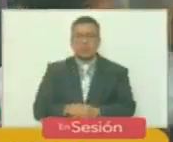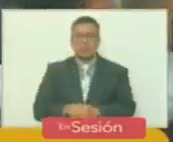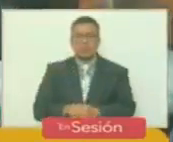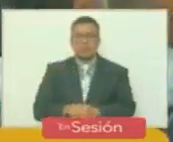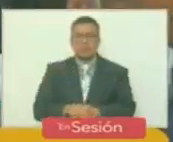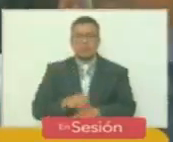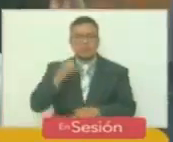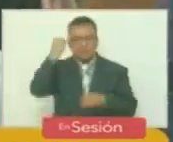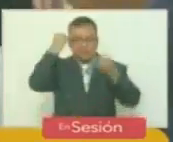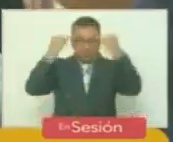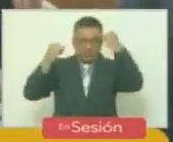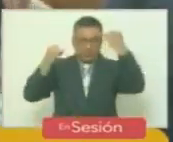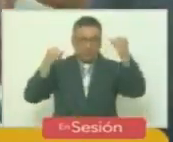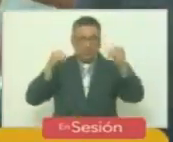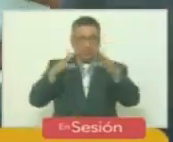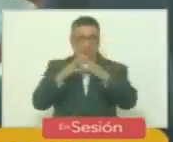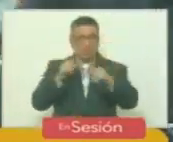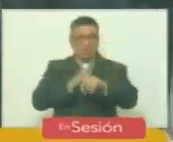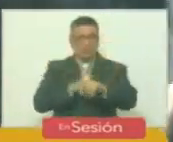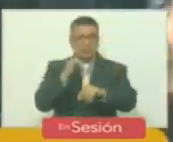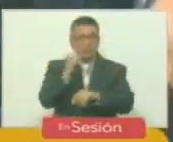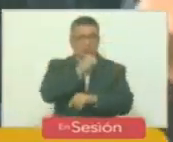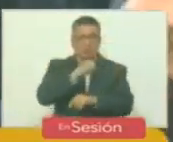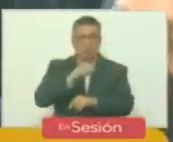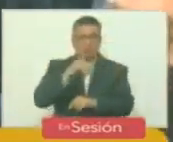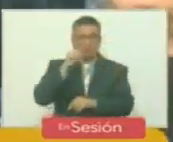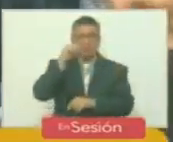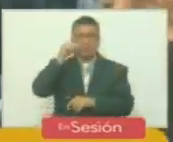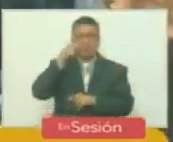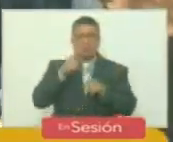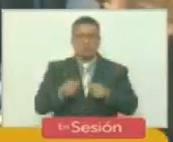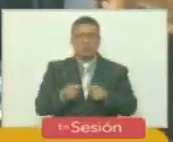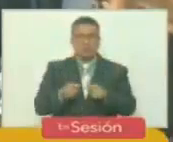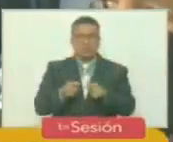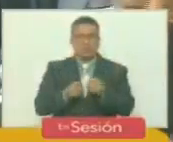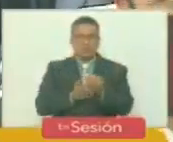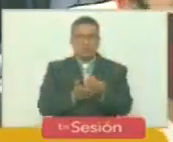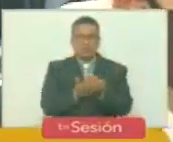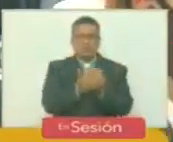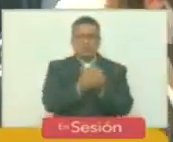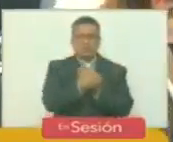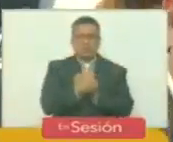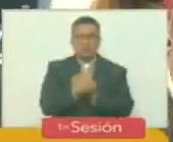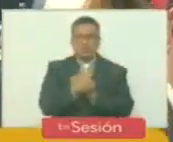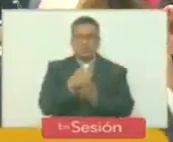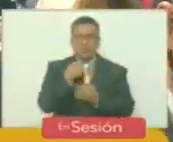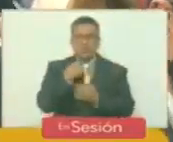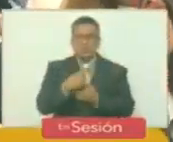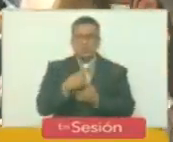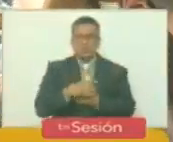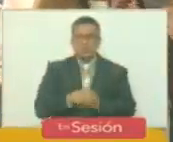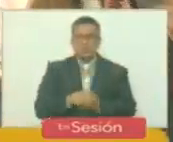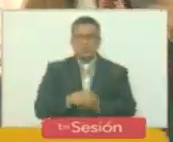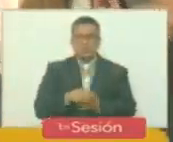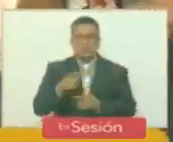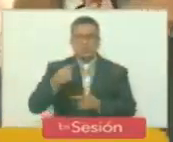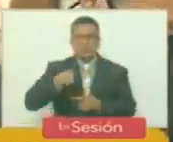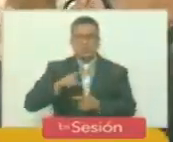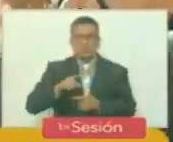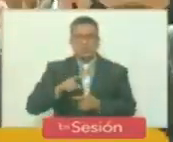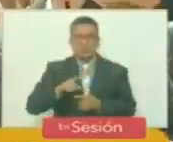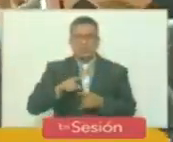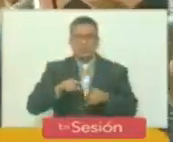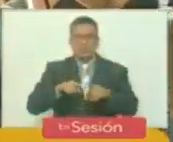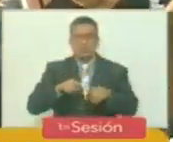Imaginemos esa situación, ese crimen bárbaro, que trataron de ocultarlo diciendo que le había dado un